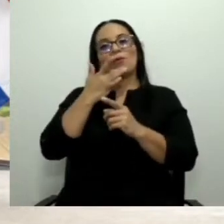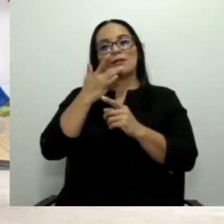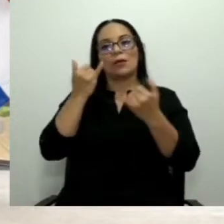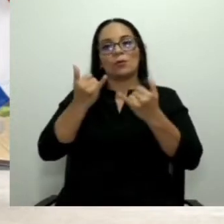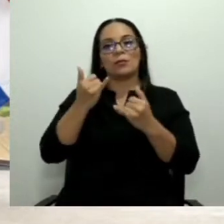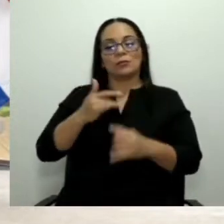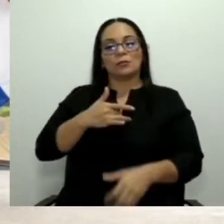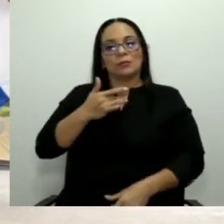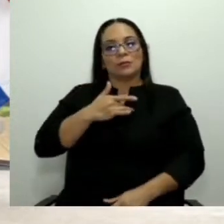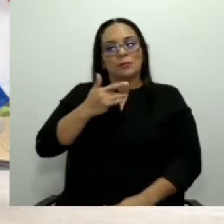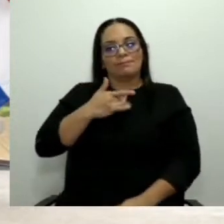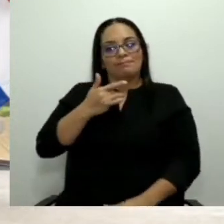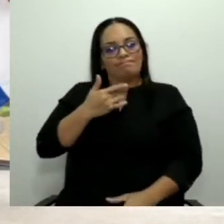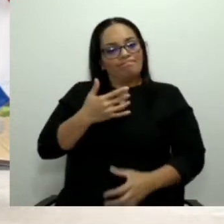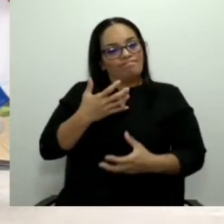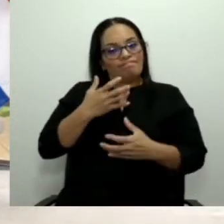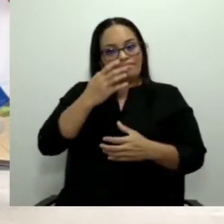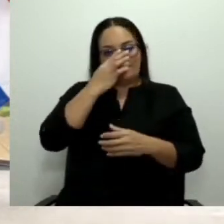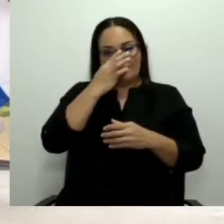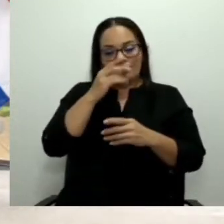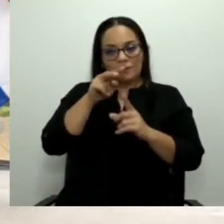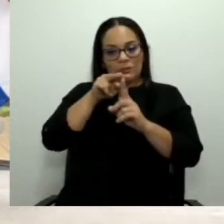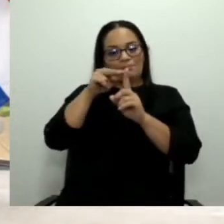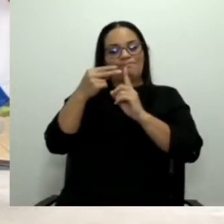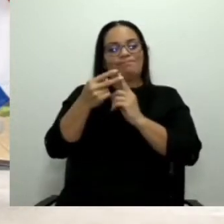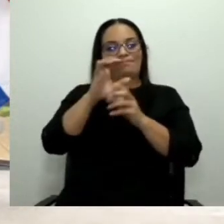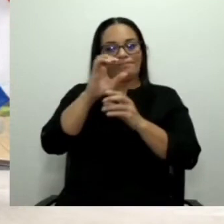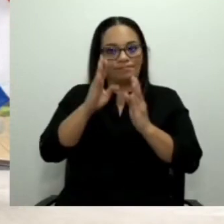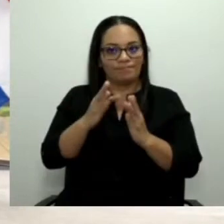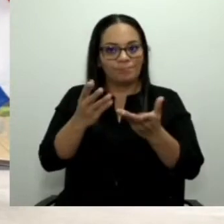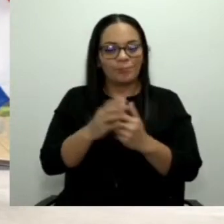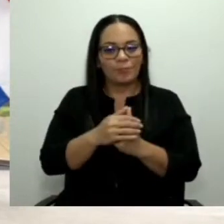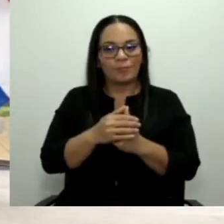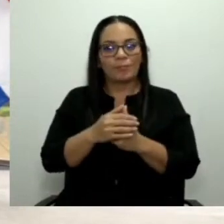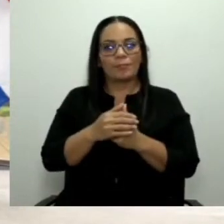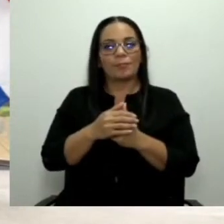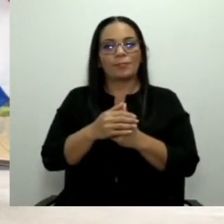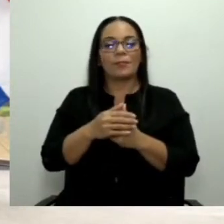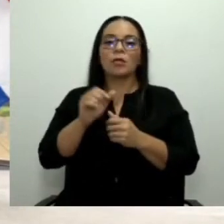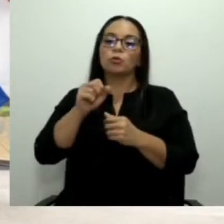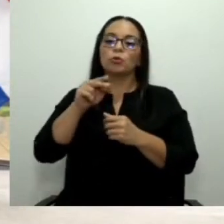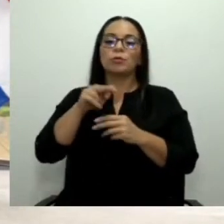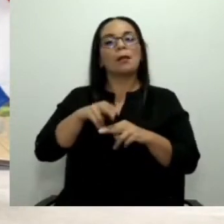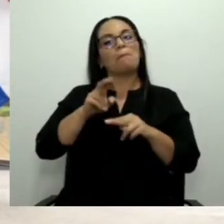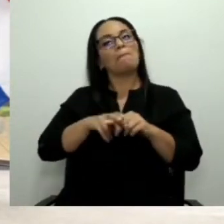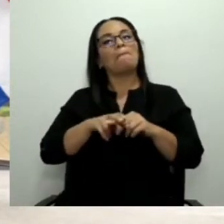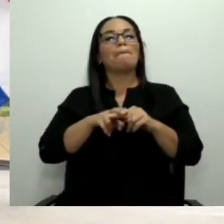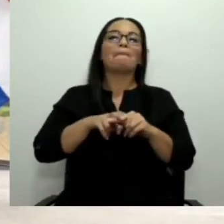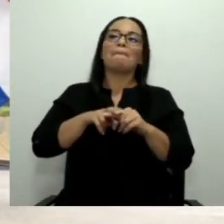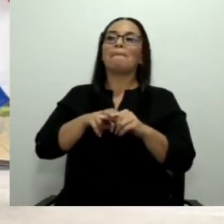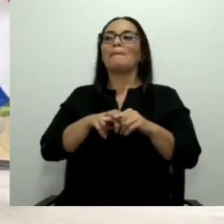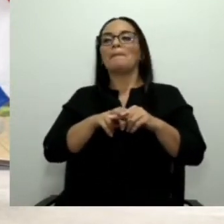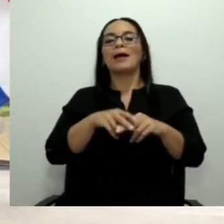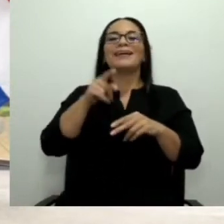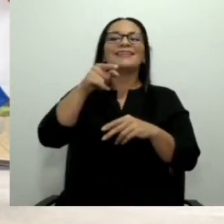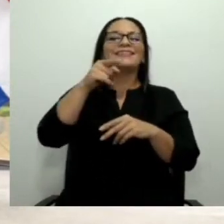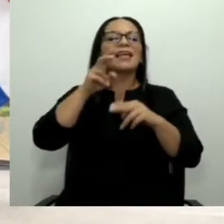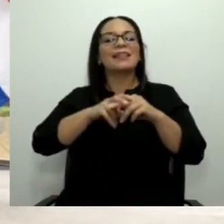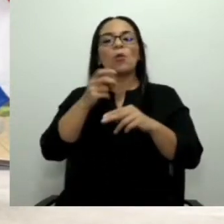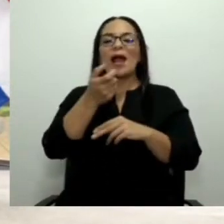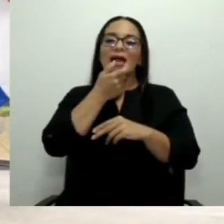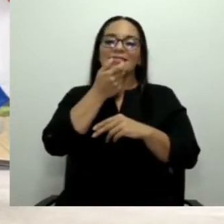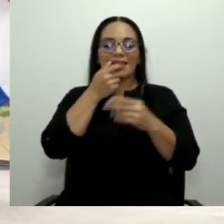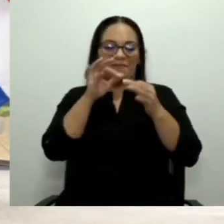los zapatos de los costarricenses, sentaditos en la galleta llevándose años para